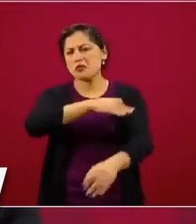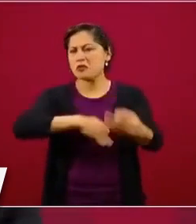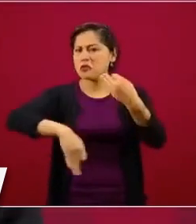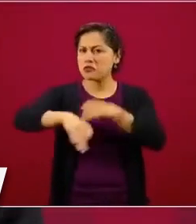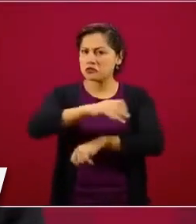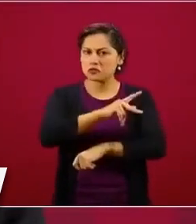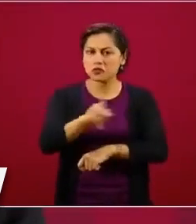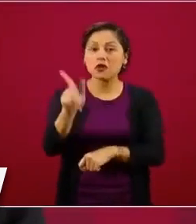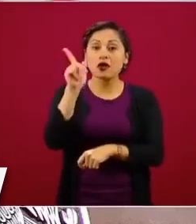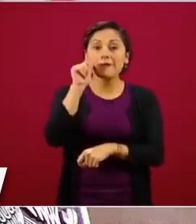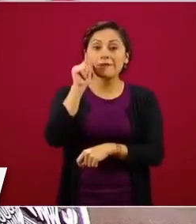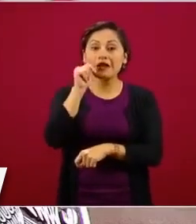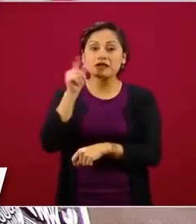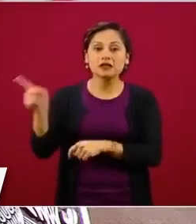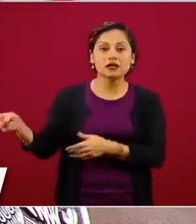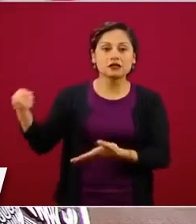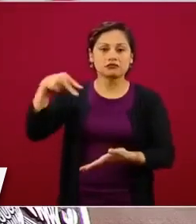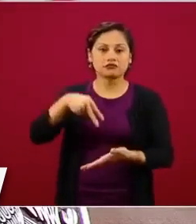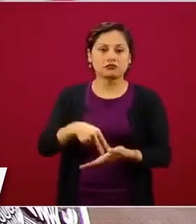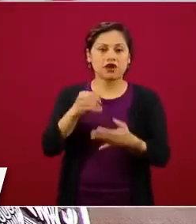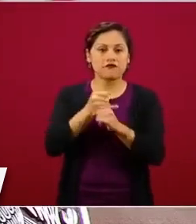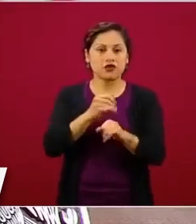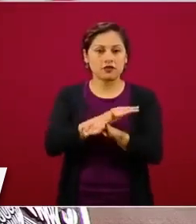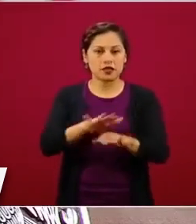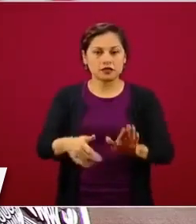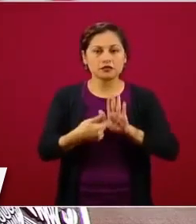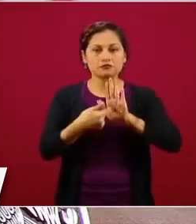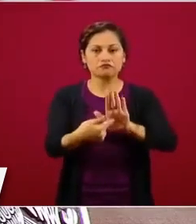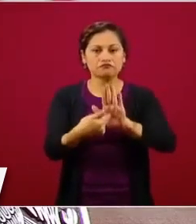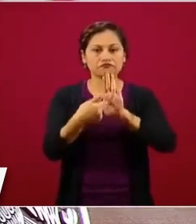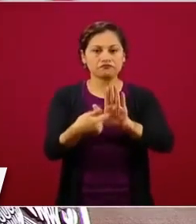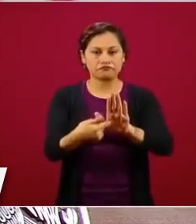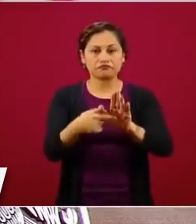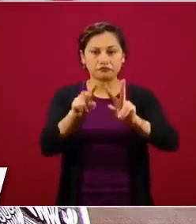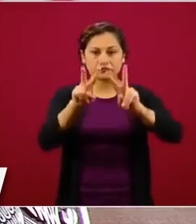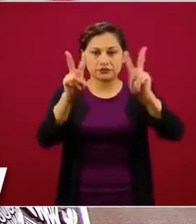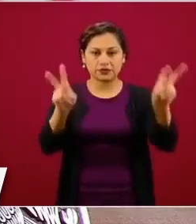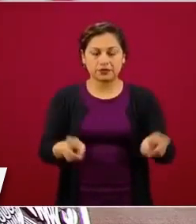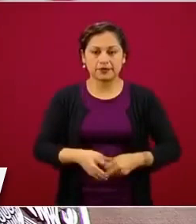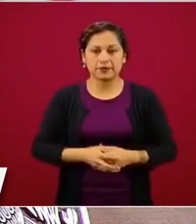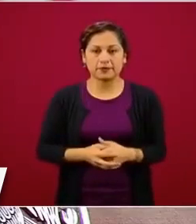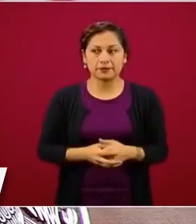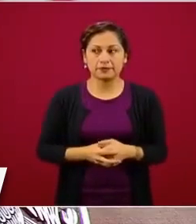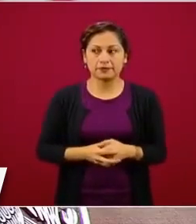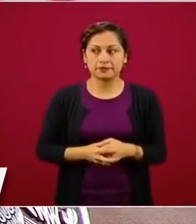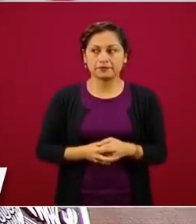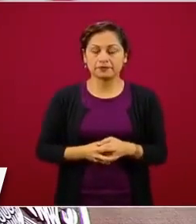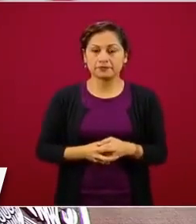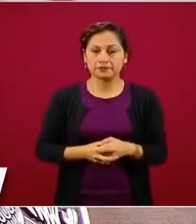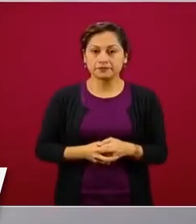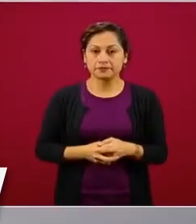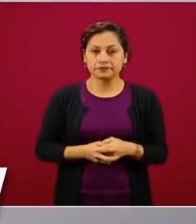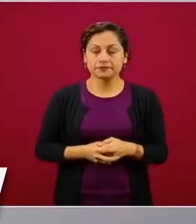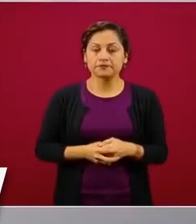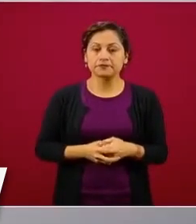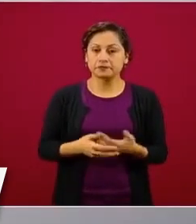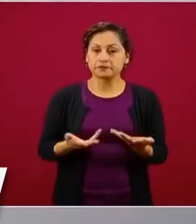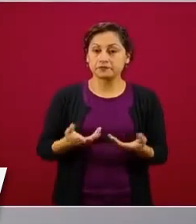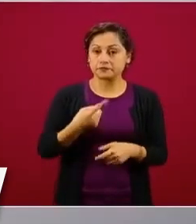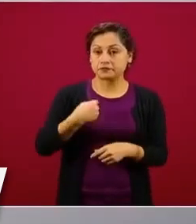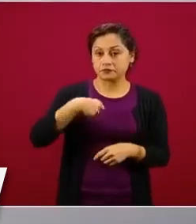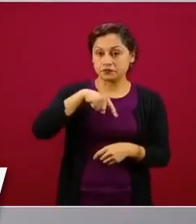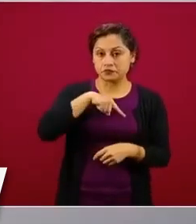Mañana vamos a informar sobre eso y sí estamos pendientes